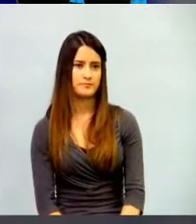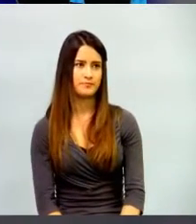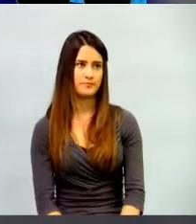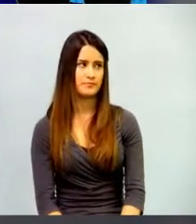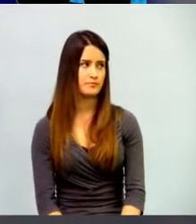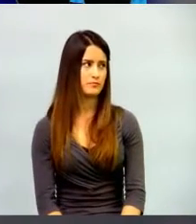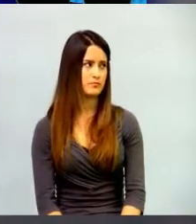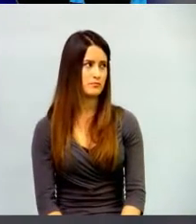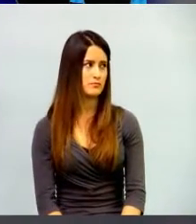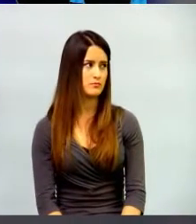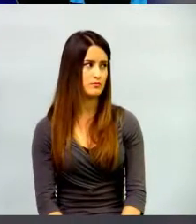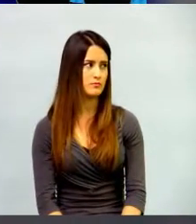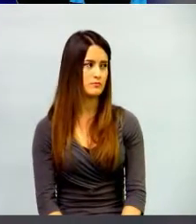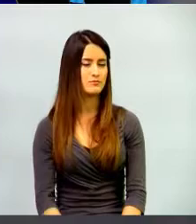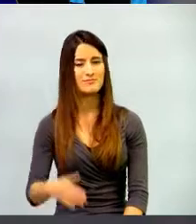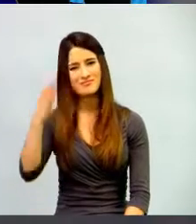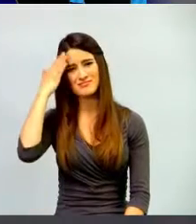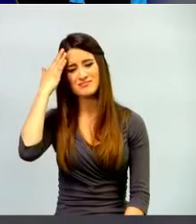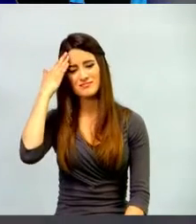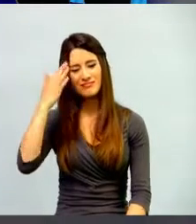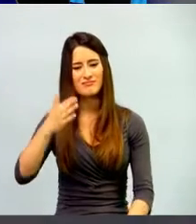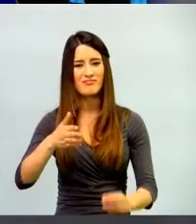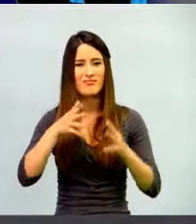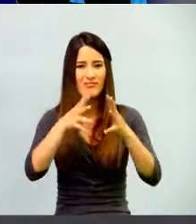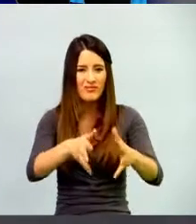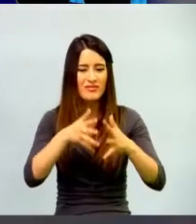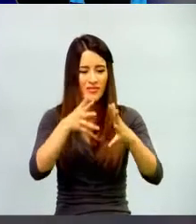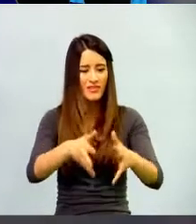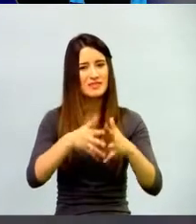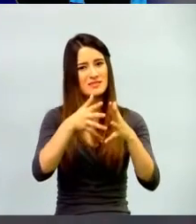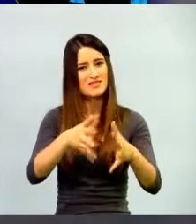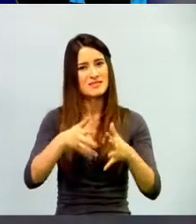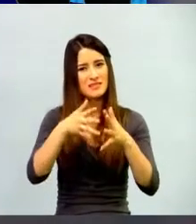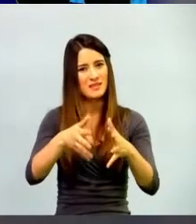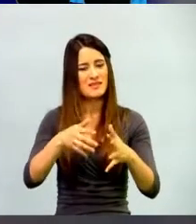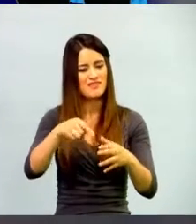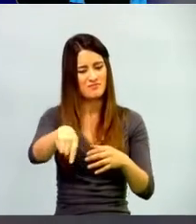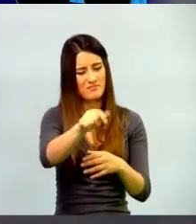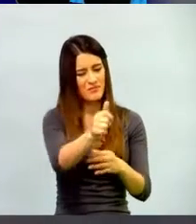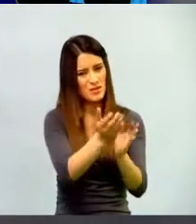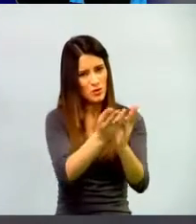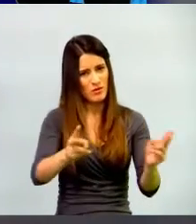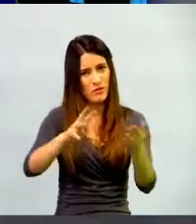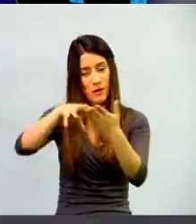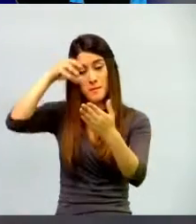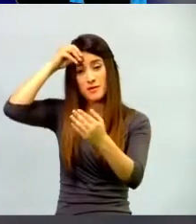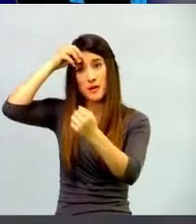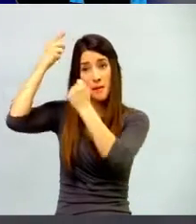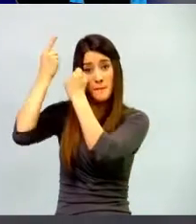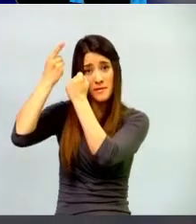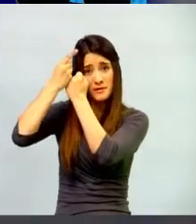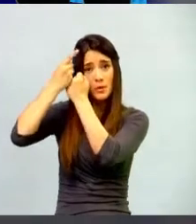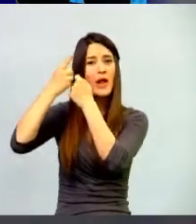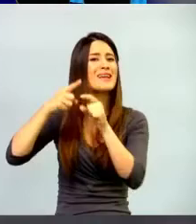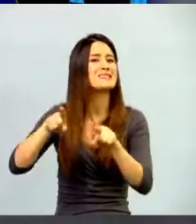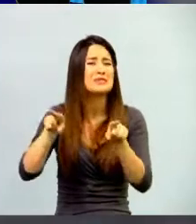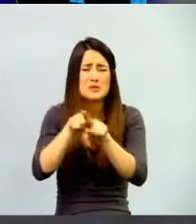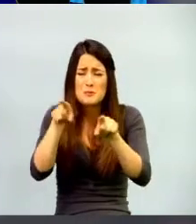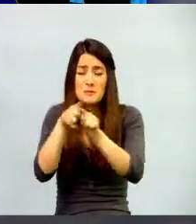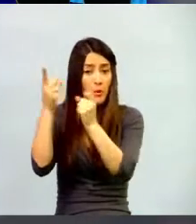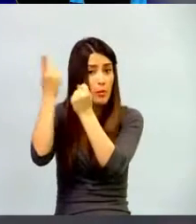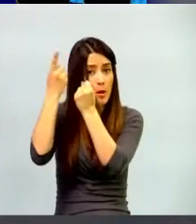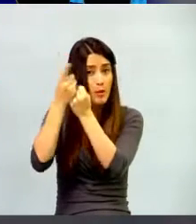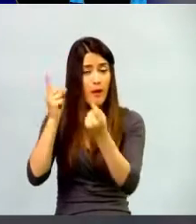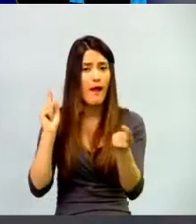pedagogía, los principios del aprendizaje del estudiante son los mismos aquí, en todas partes, es adaptar esos principios,